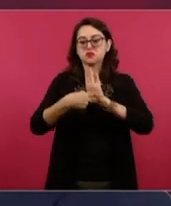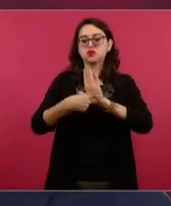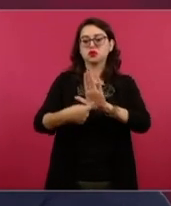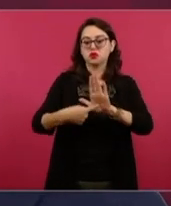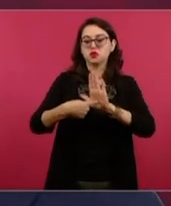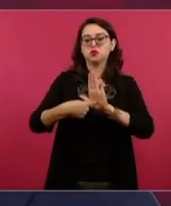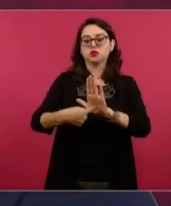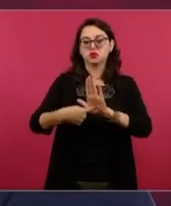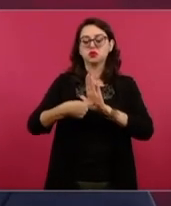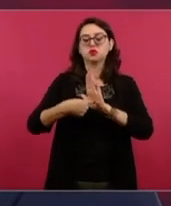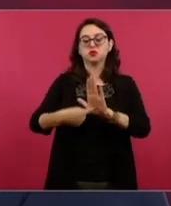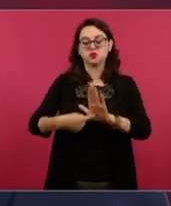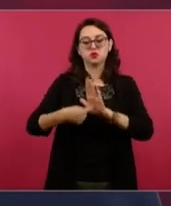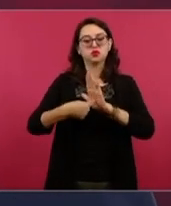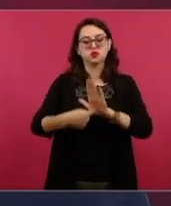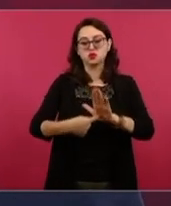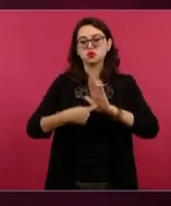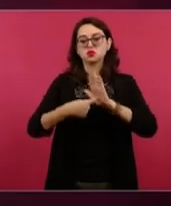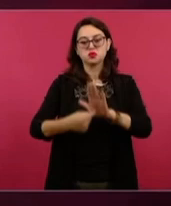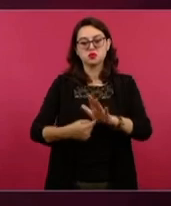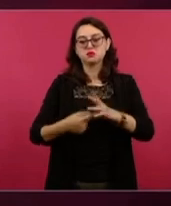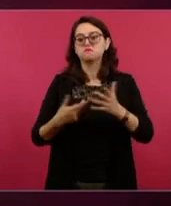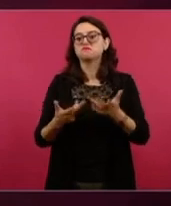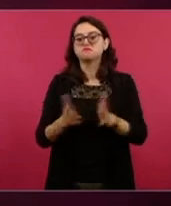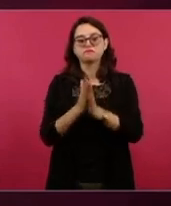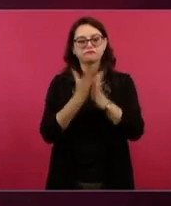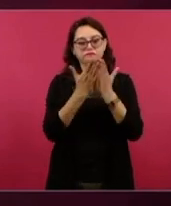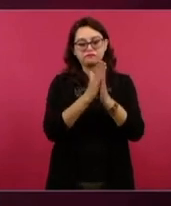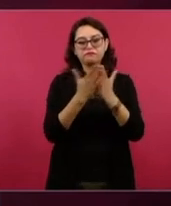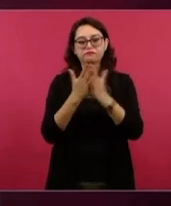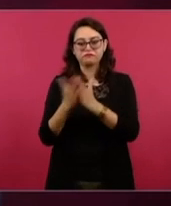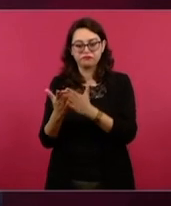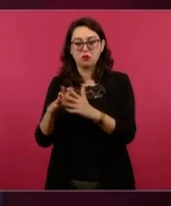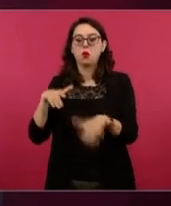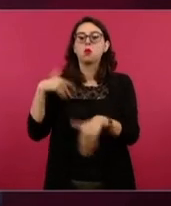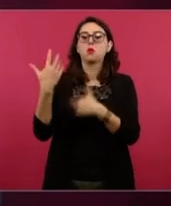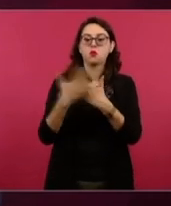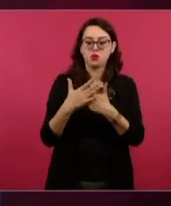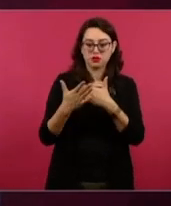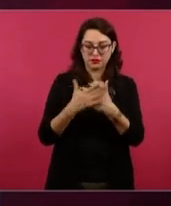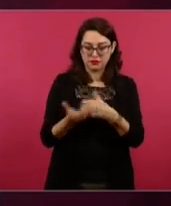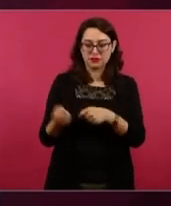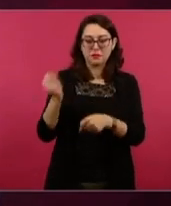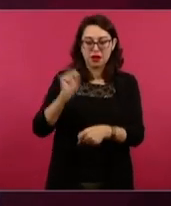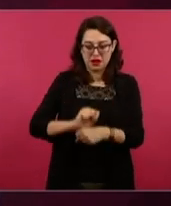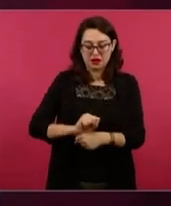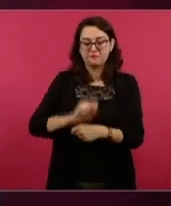informando sobre los libros y la próxima semana también